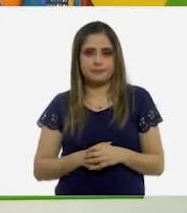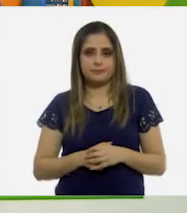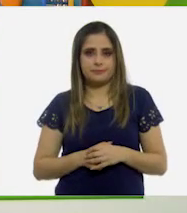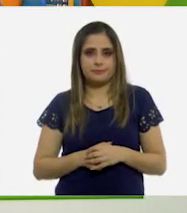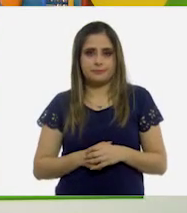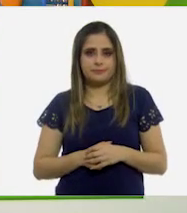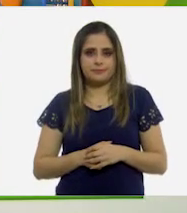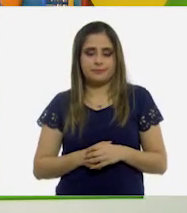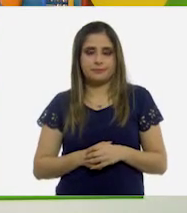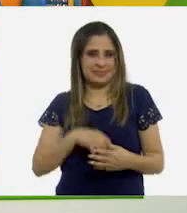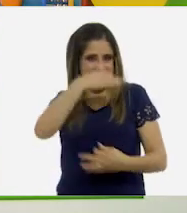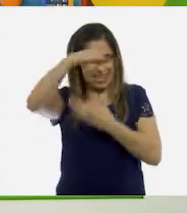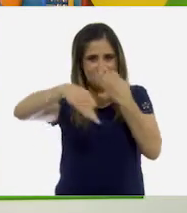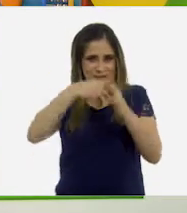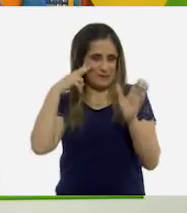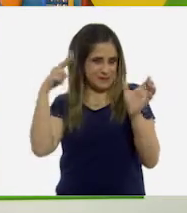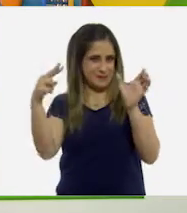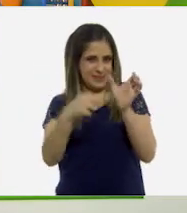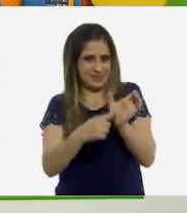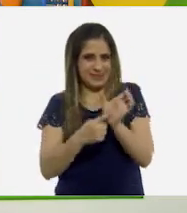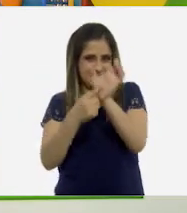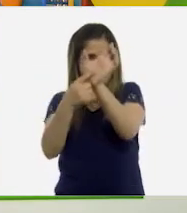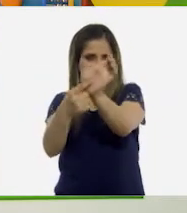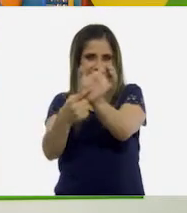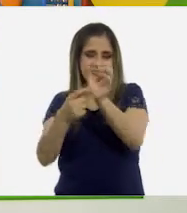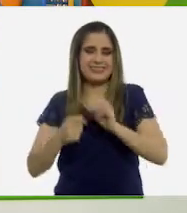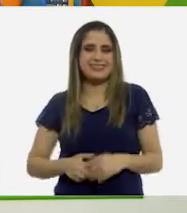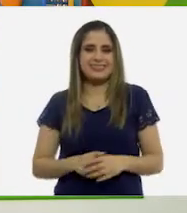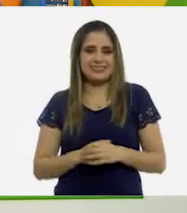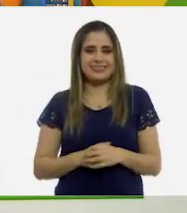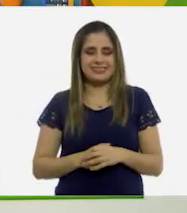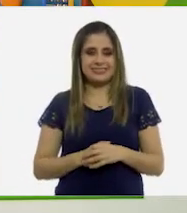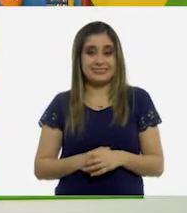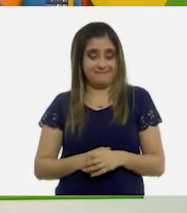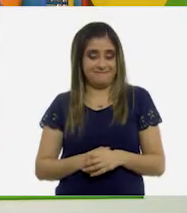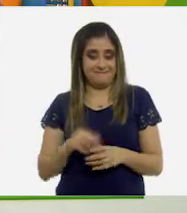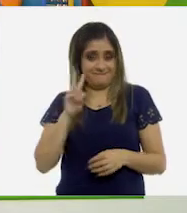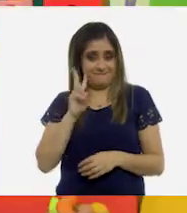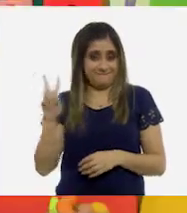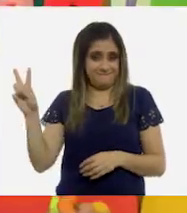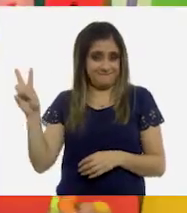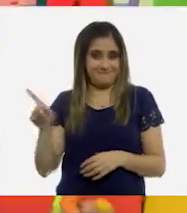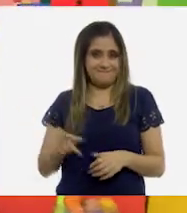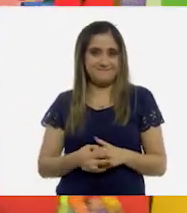todas y todos, ver... ¡Ahí les va!